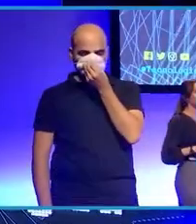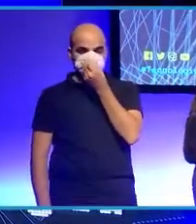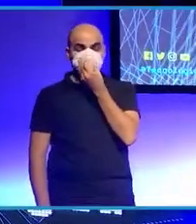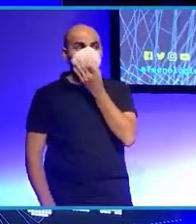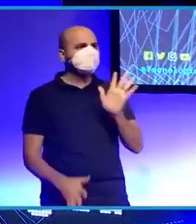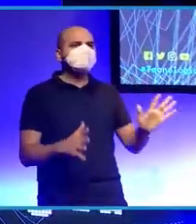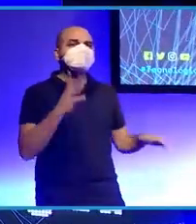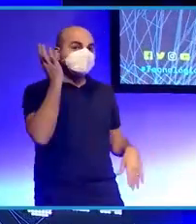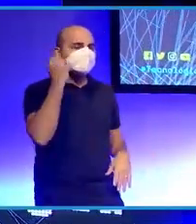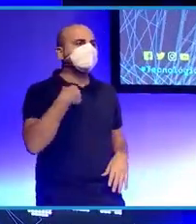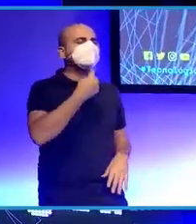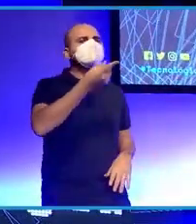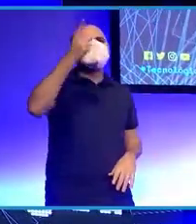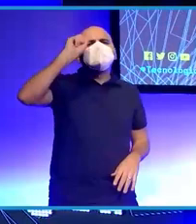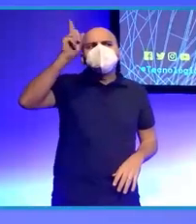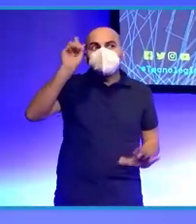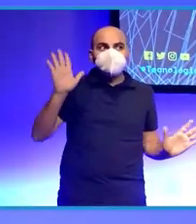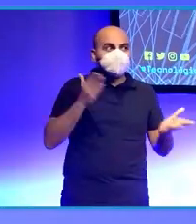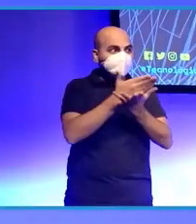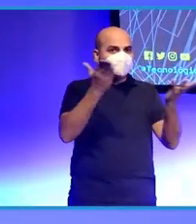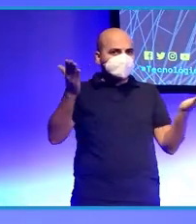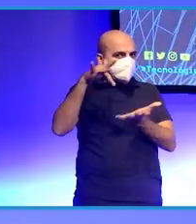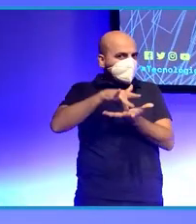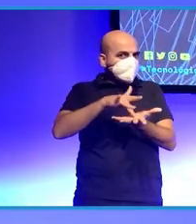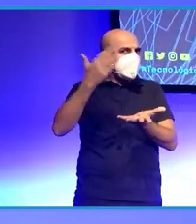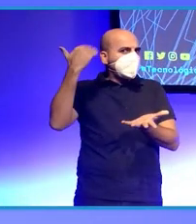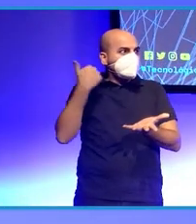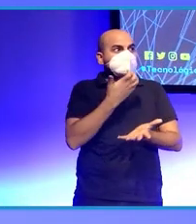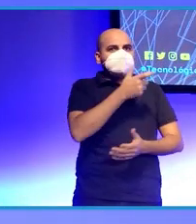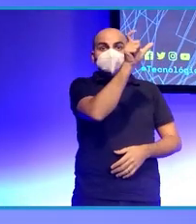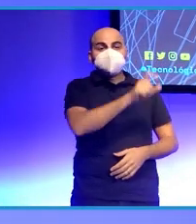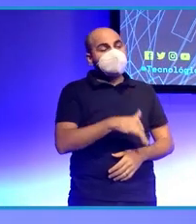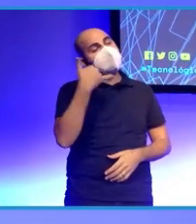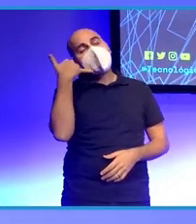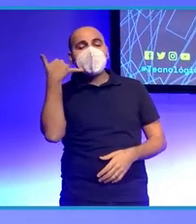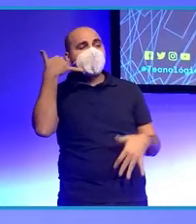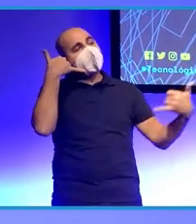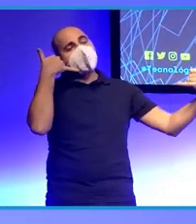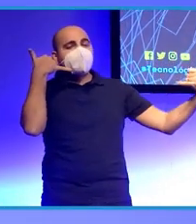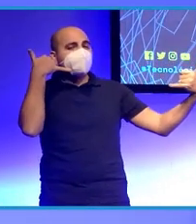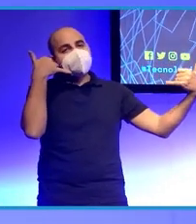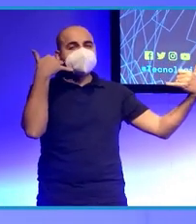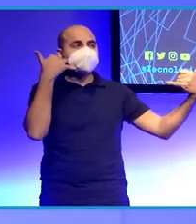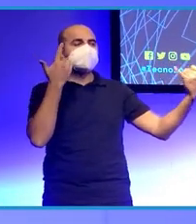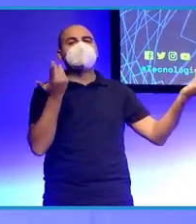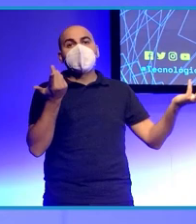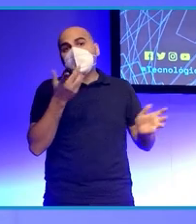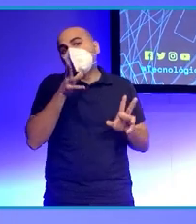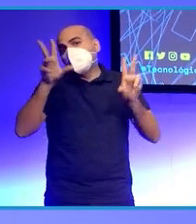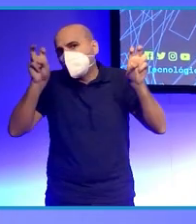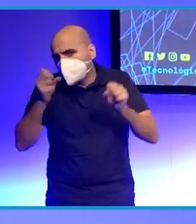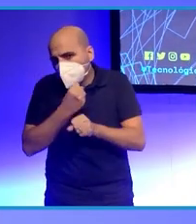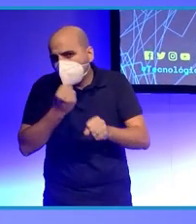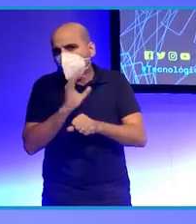No sé si a ustedes les ha pasado eso de estar hablando durante un tiempo con alguien por teléfono, ya sea por motivos personales o profesionales,